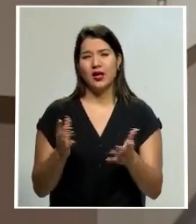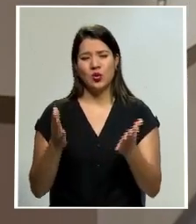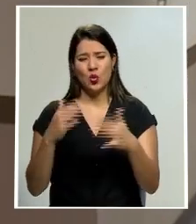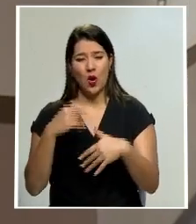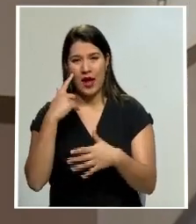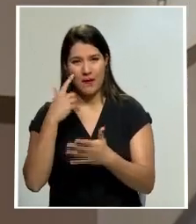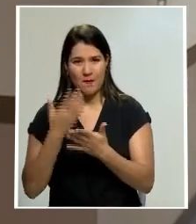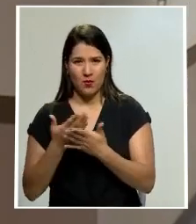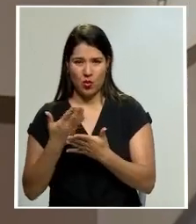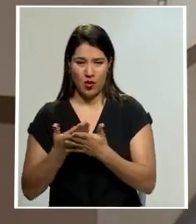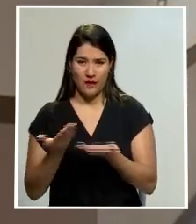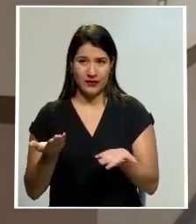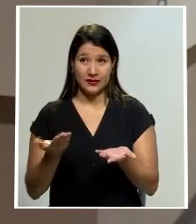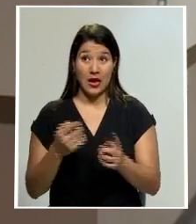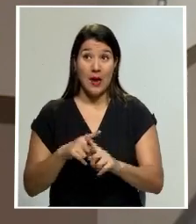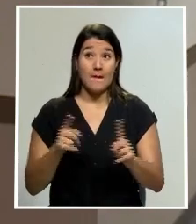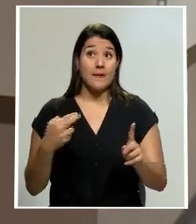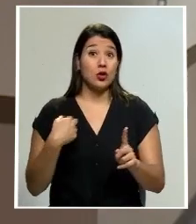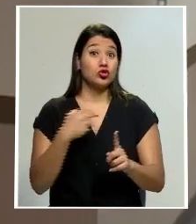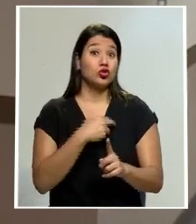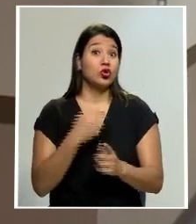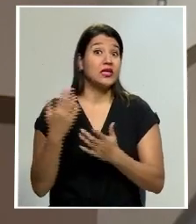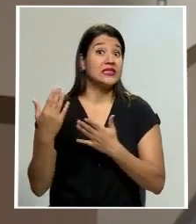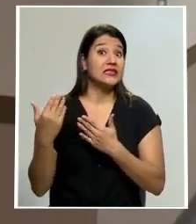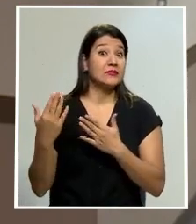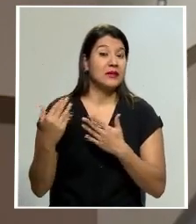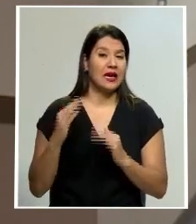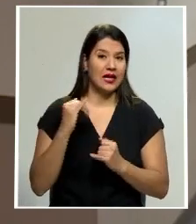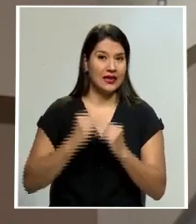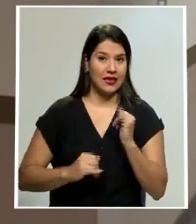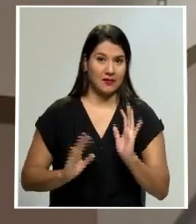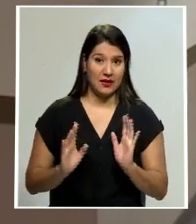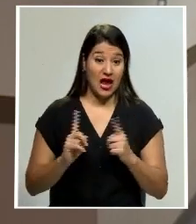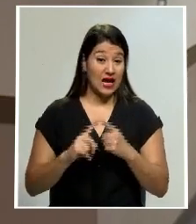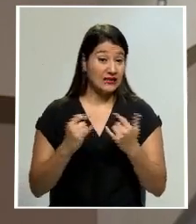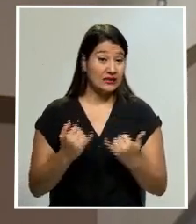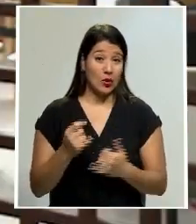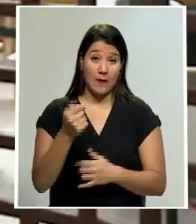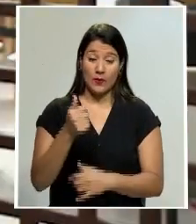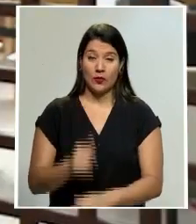pero vamos a esperar a ver que termine, o sea, es hasta lo que lleva hoy, que es muy poco.